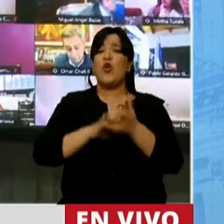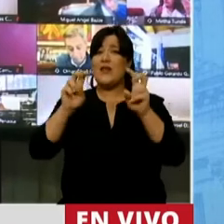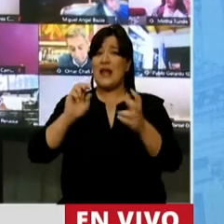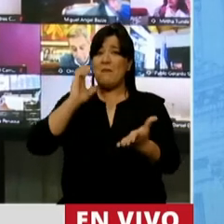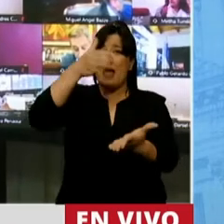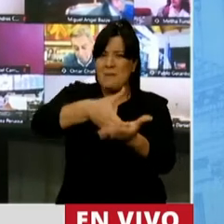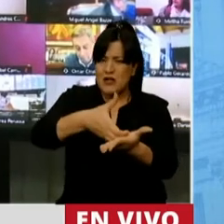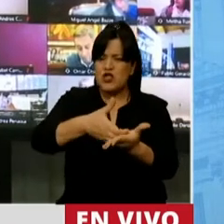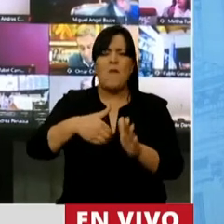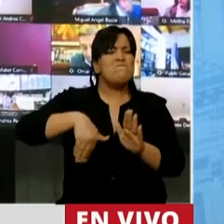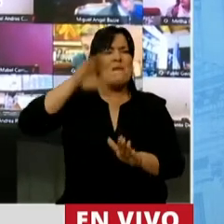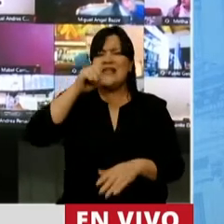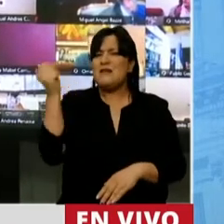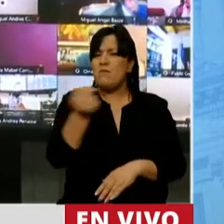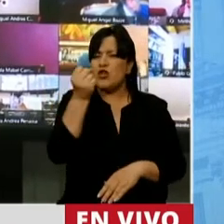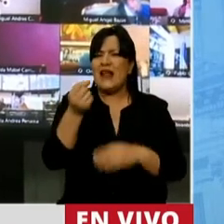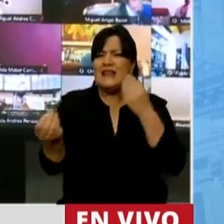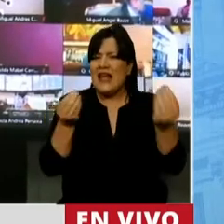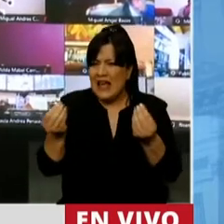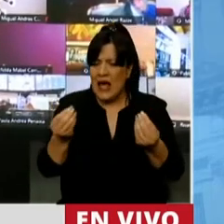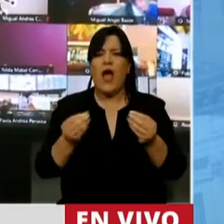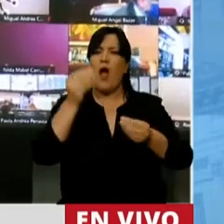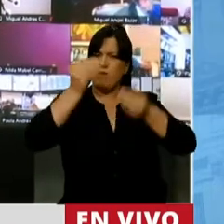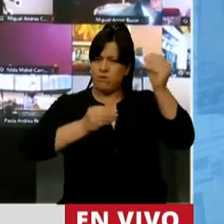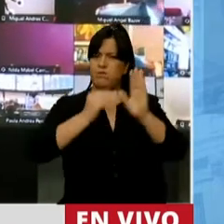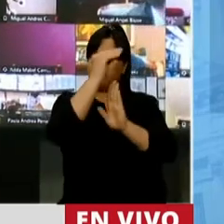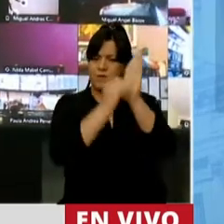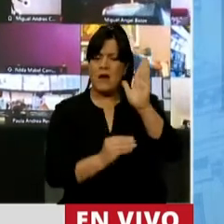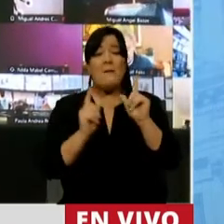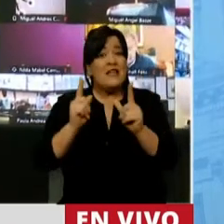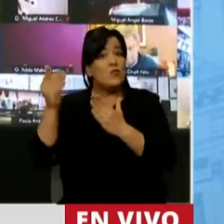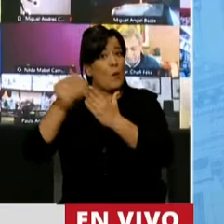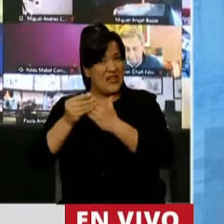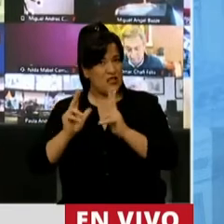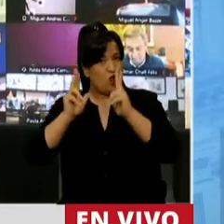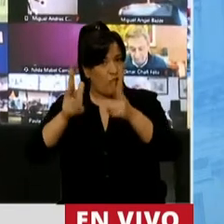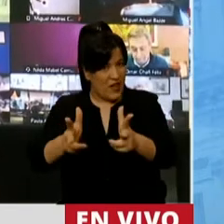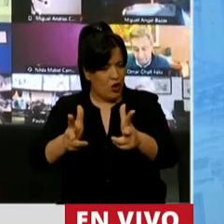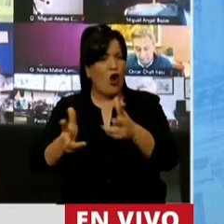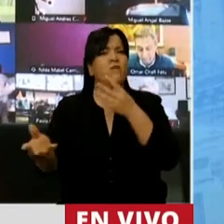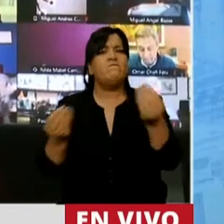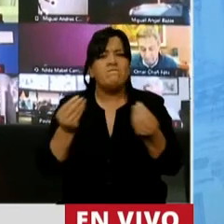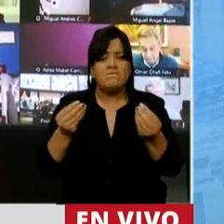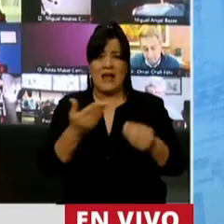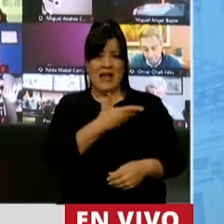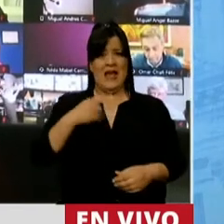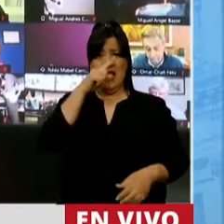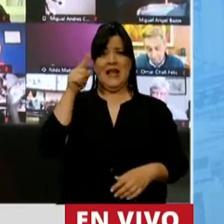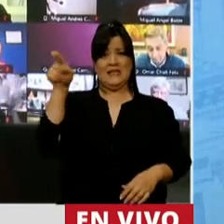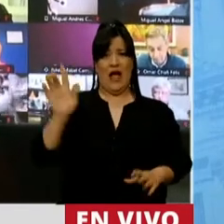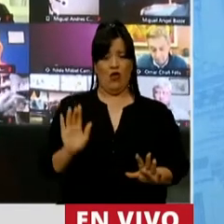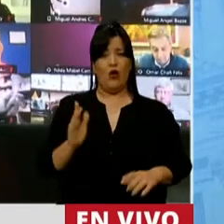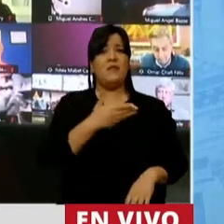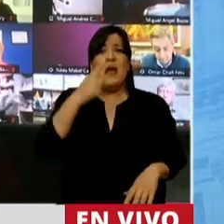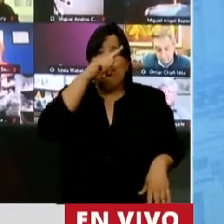la apuesta principal está planteada, y así lo dijo el Ministro, en el Estado, en un Estado